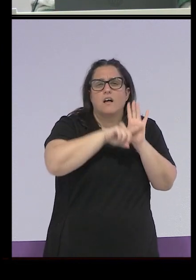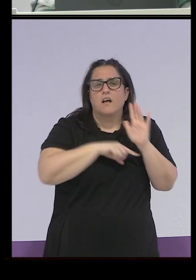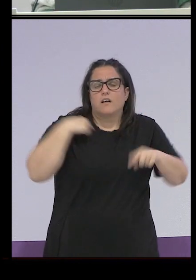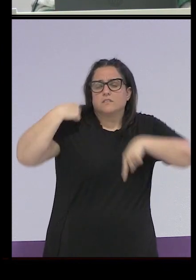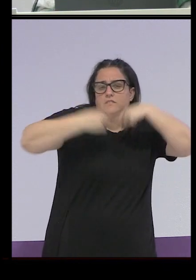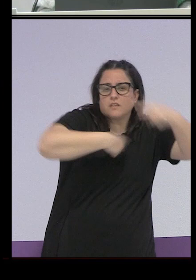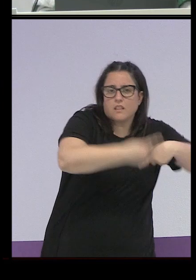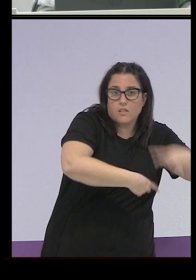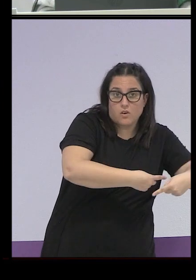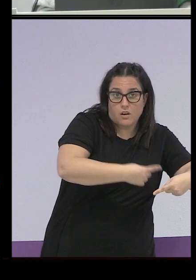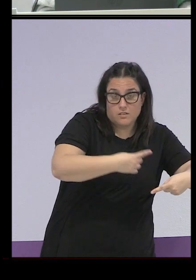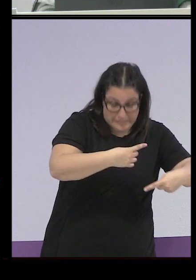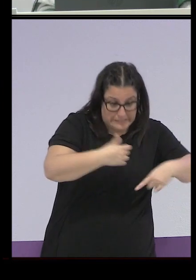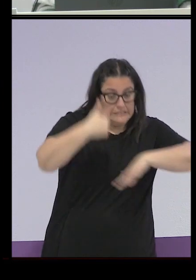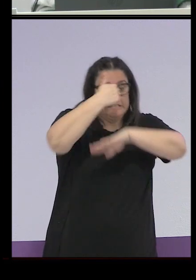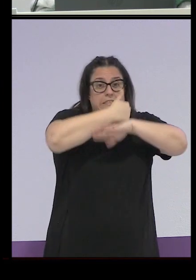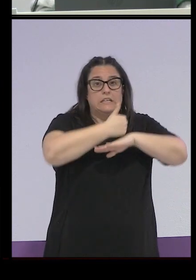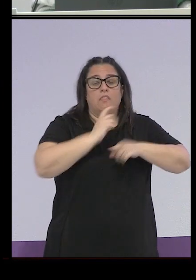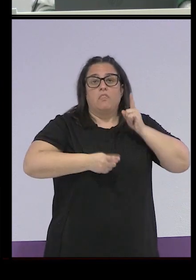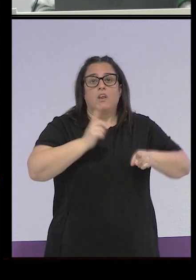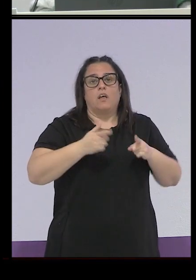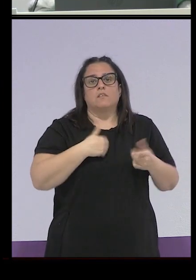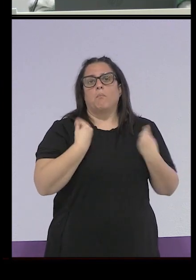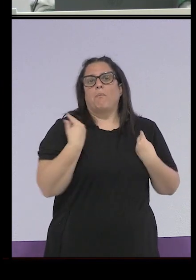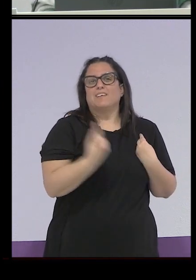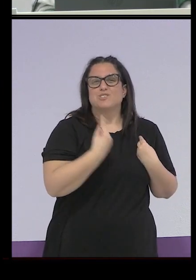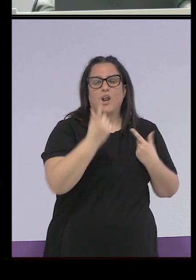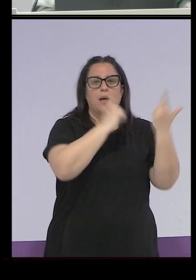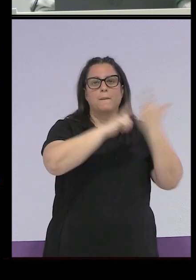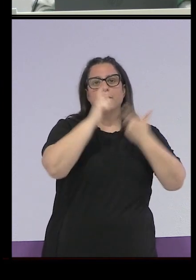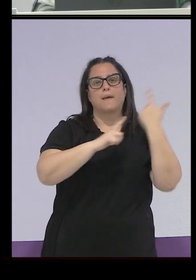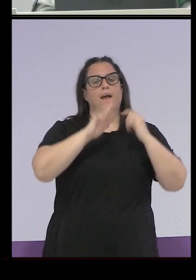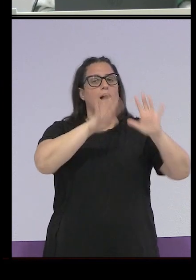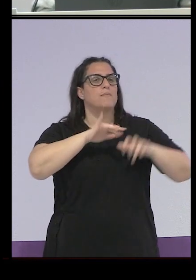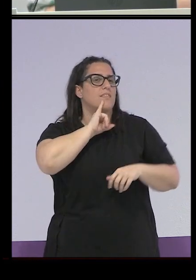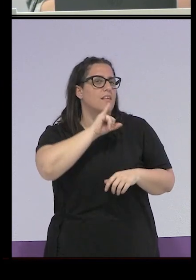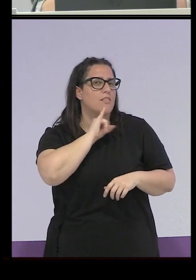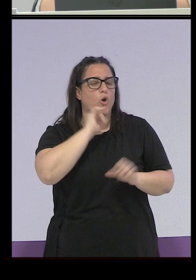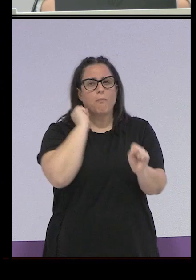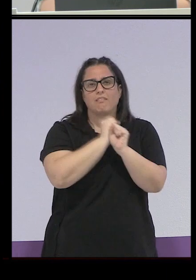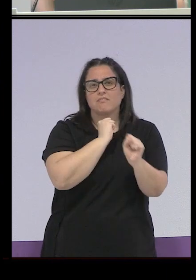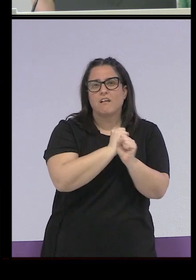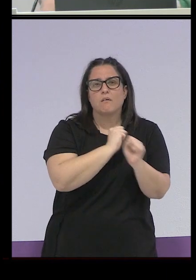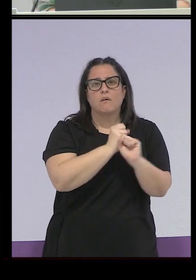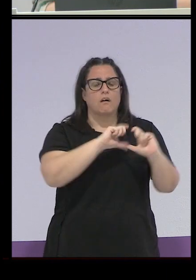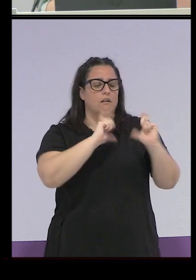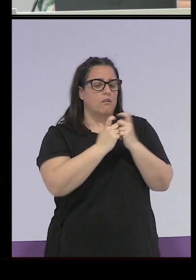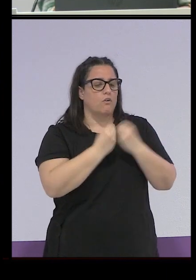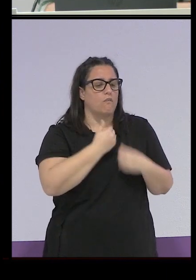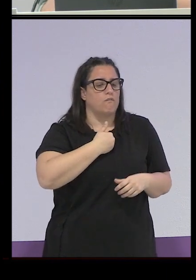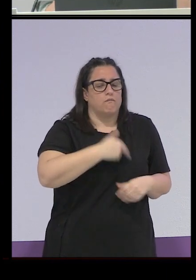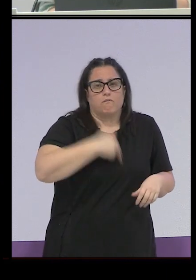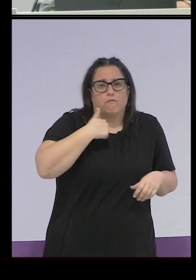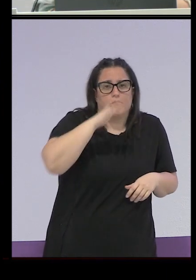principales dirigentes de la sección femenina vivían solas, viajaban, aprendían idiomas, trabajaban, se reunían con Franco, con